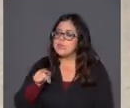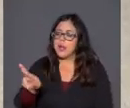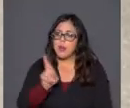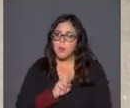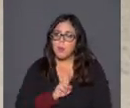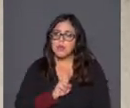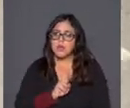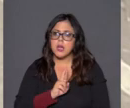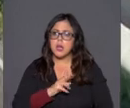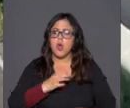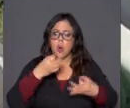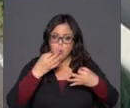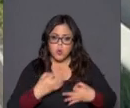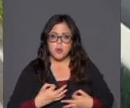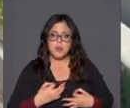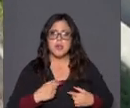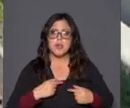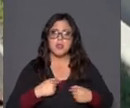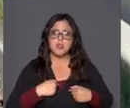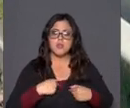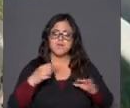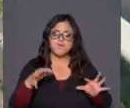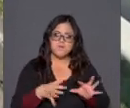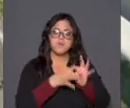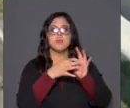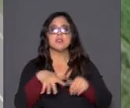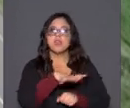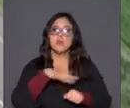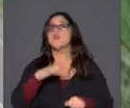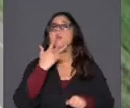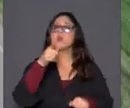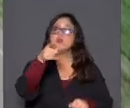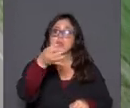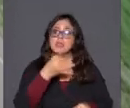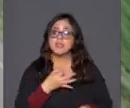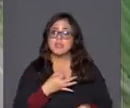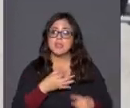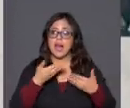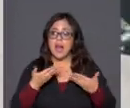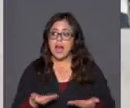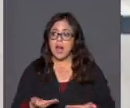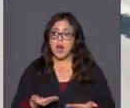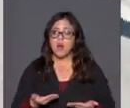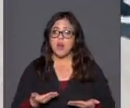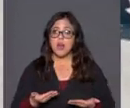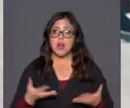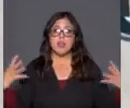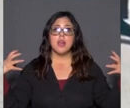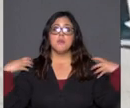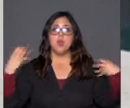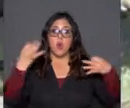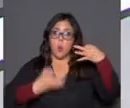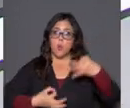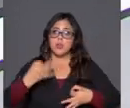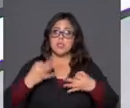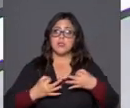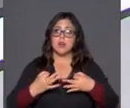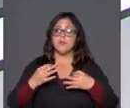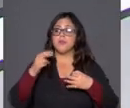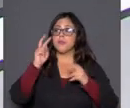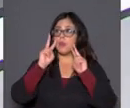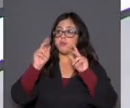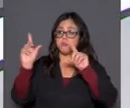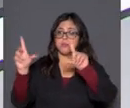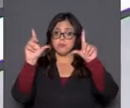me da pie justamente para hacer una relación de esos hechos porque usted dice que ahora llega el turno de la justicia de que haga el trabajo. Me voy a apoyar aquí en la